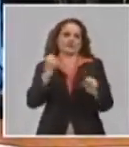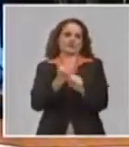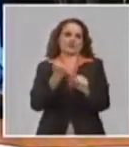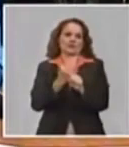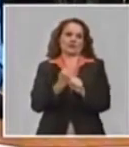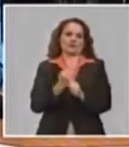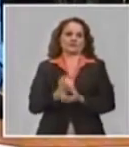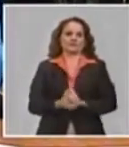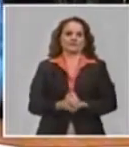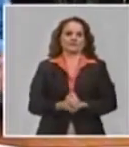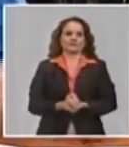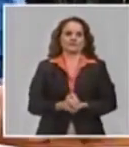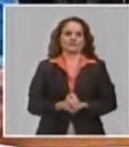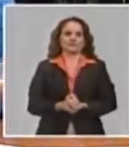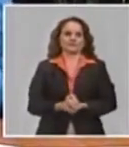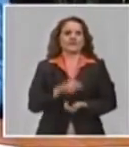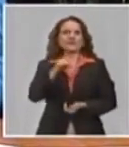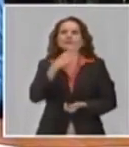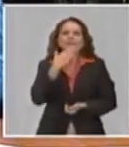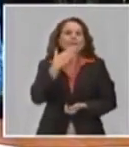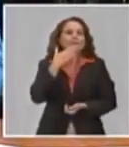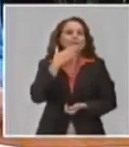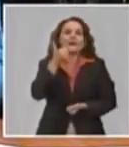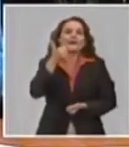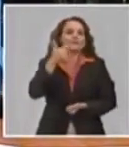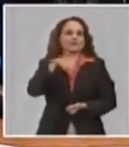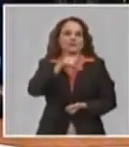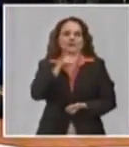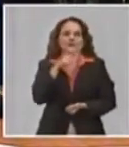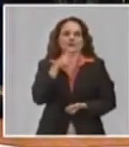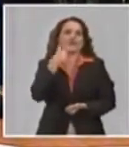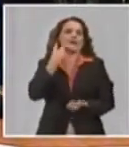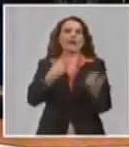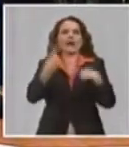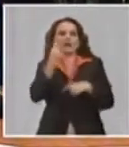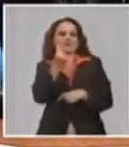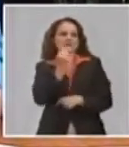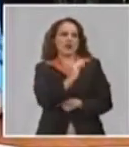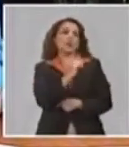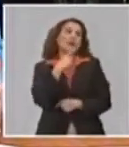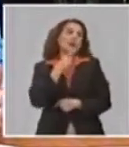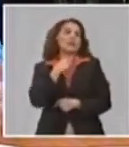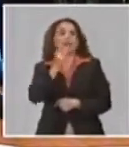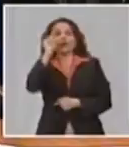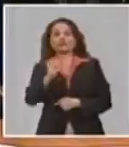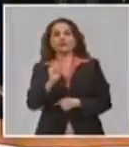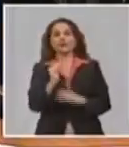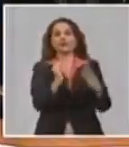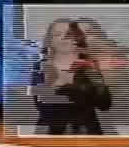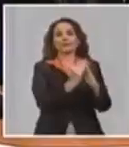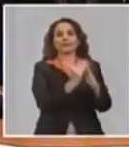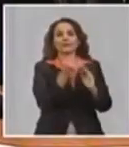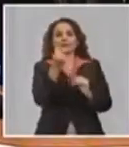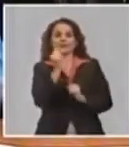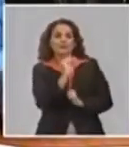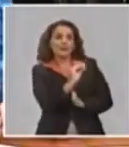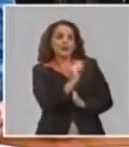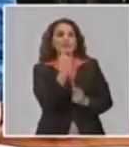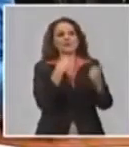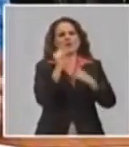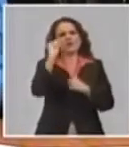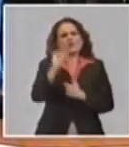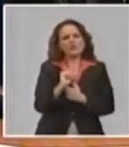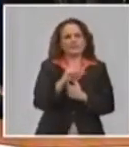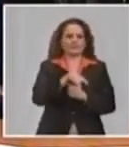otro empleo, más que una garantía salarial, porque siempre la garantía salarial, aunque protege, pero en cuantías mucho menores que lo que